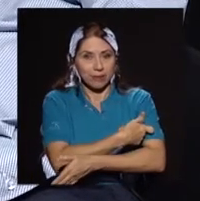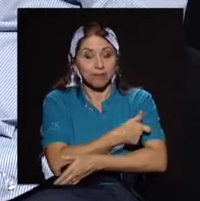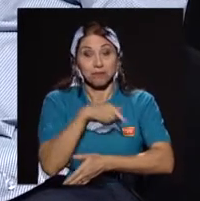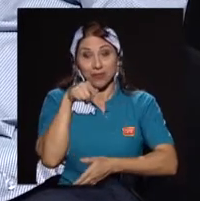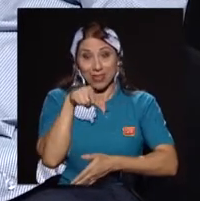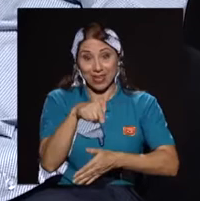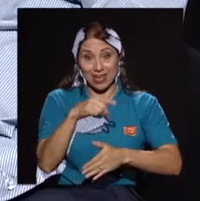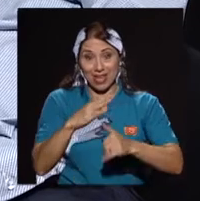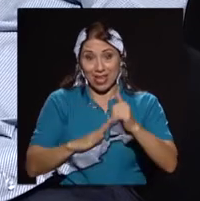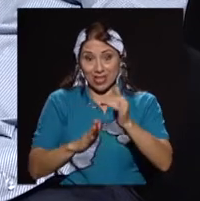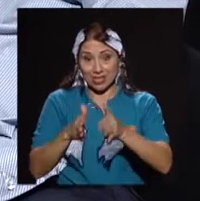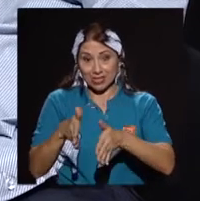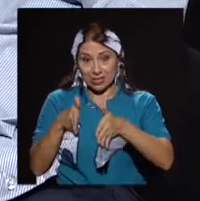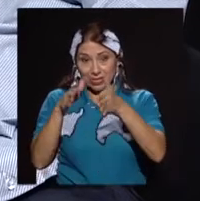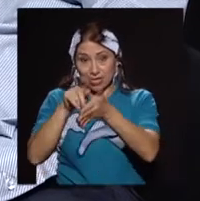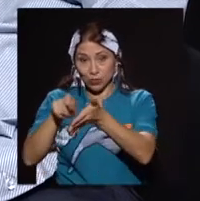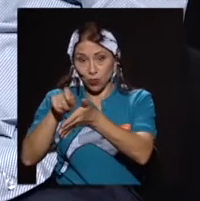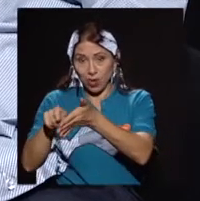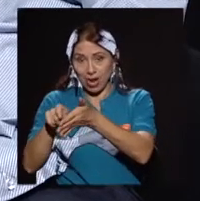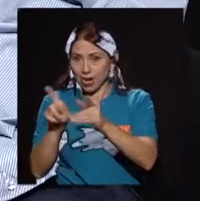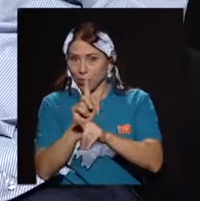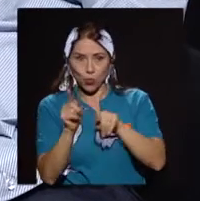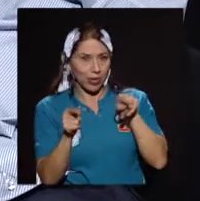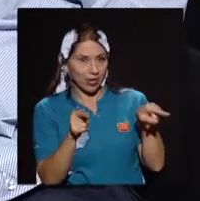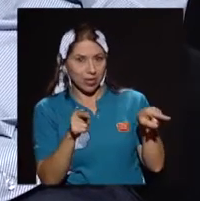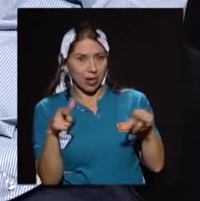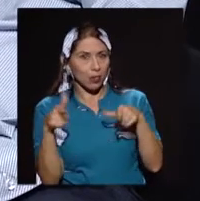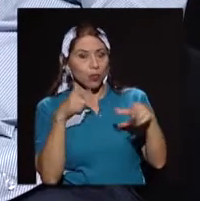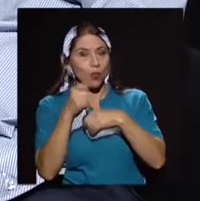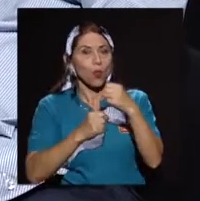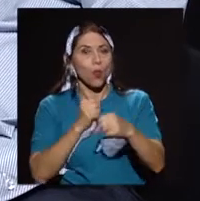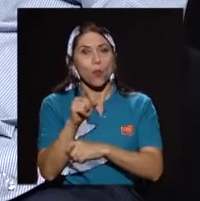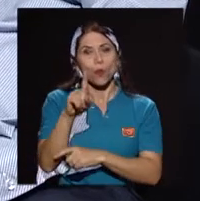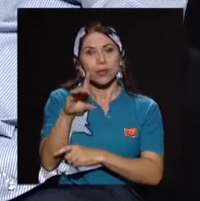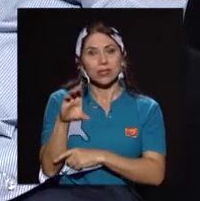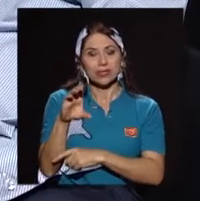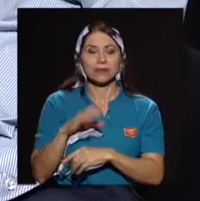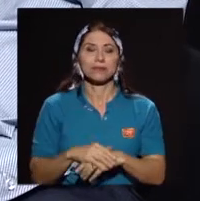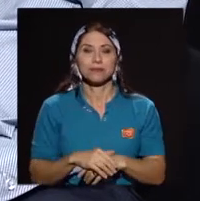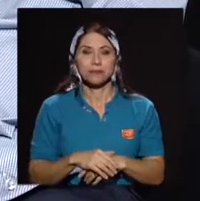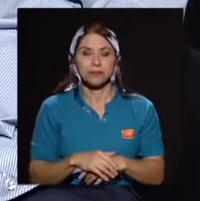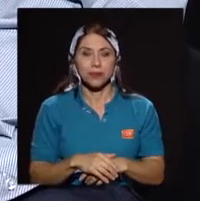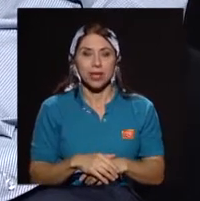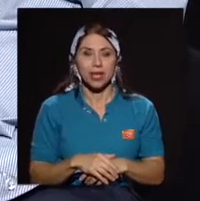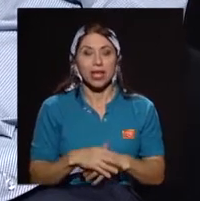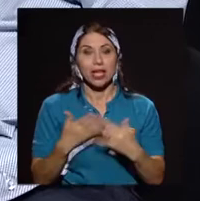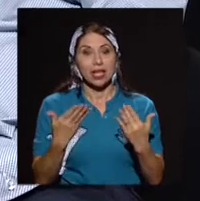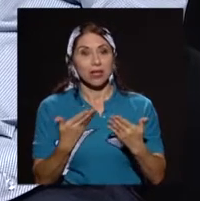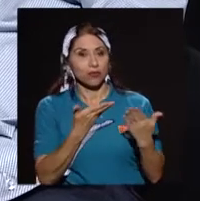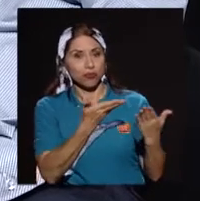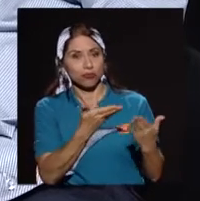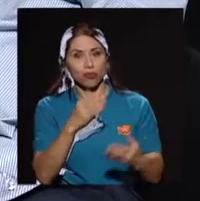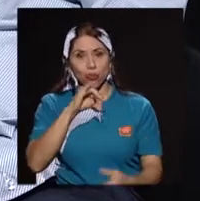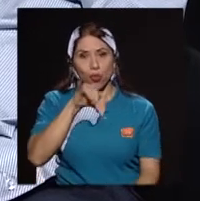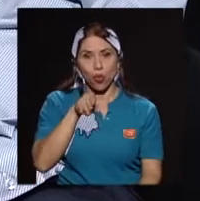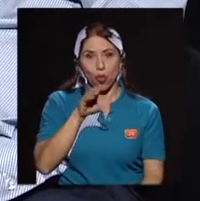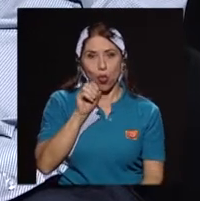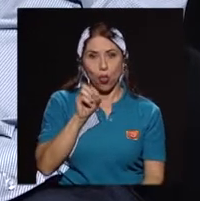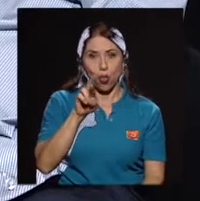escuela y no ella, 100 años. Y a don Jorge Barquero,